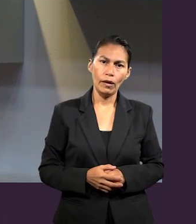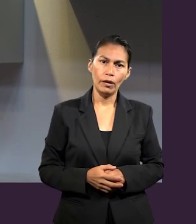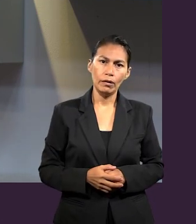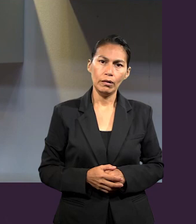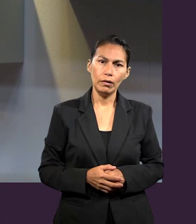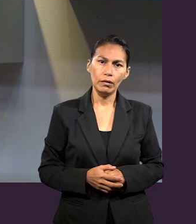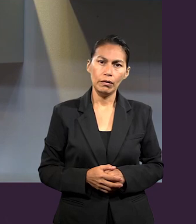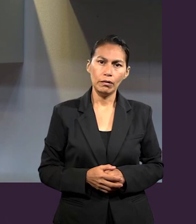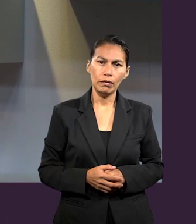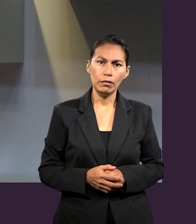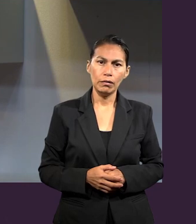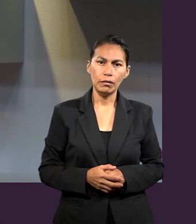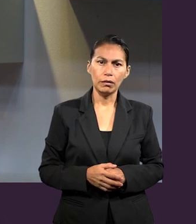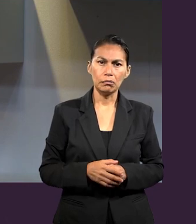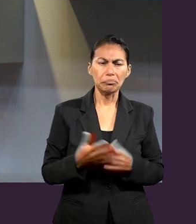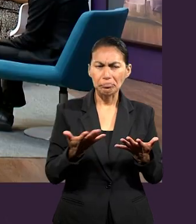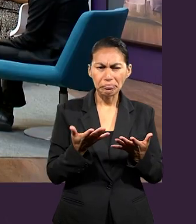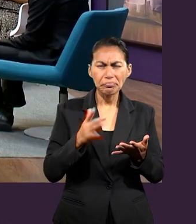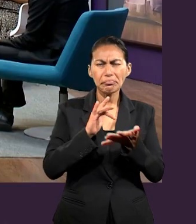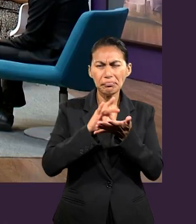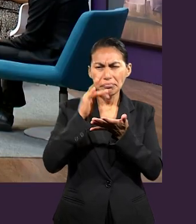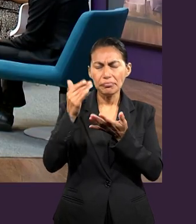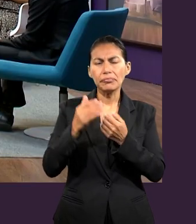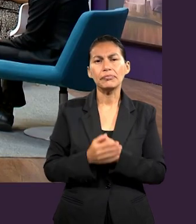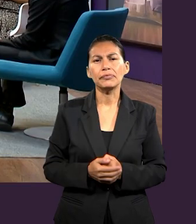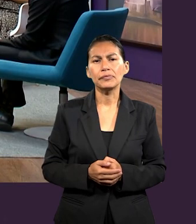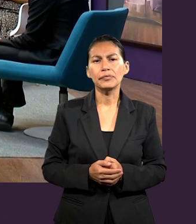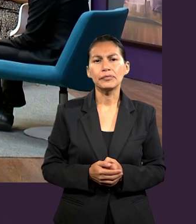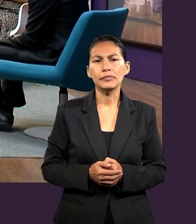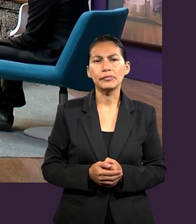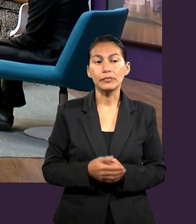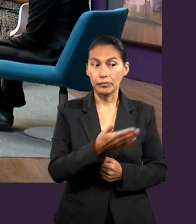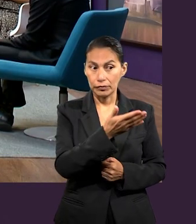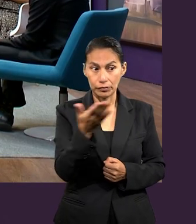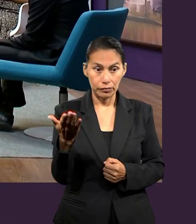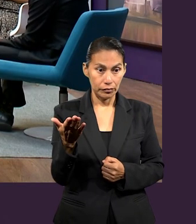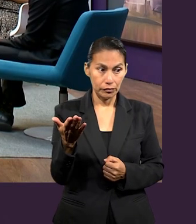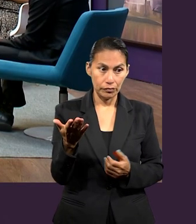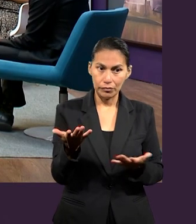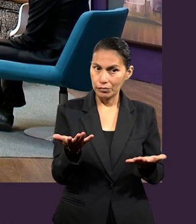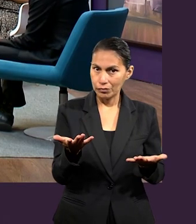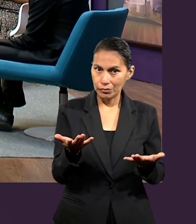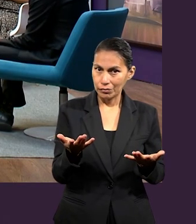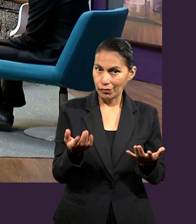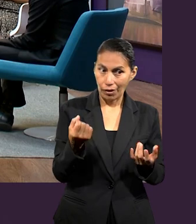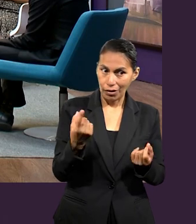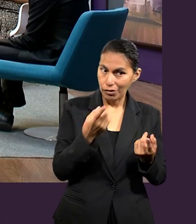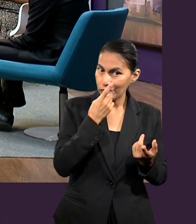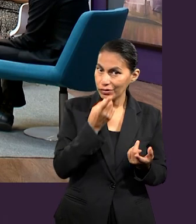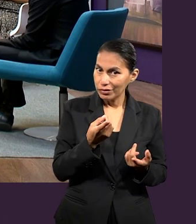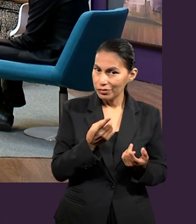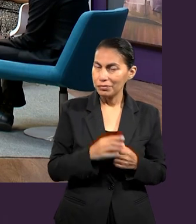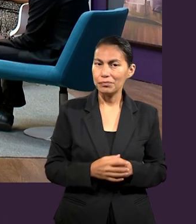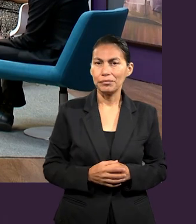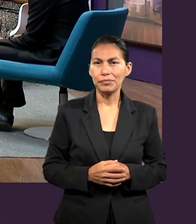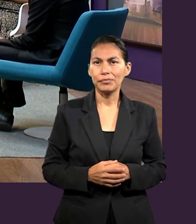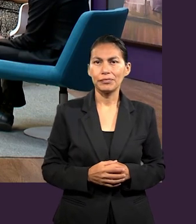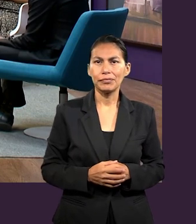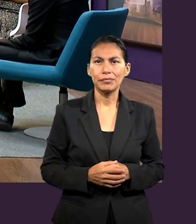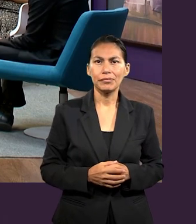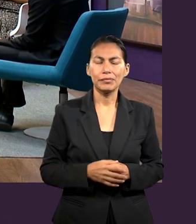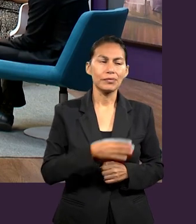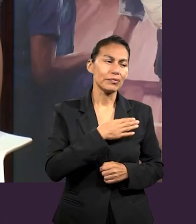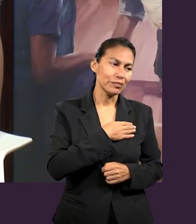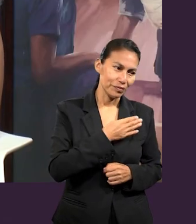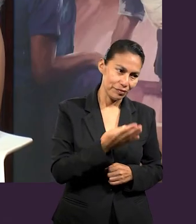en los asuntos anteriores, ¿verdad? Los actos de gratitud. ¿Alguien de ustedes tiene alguna aportación?